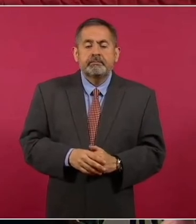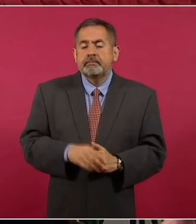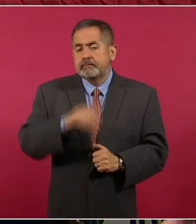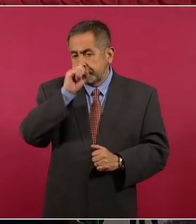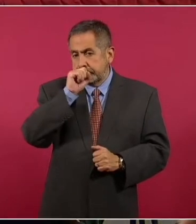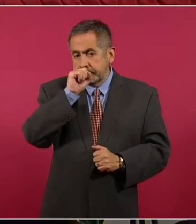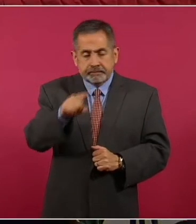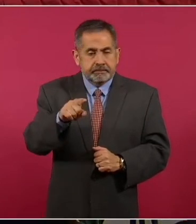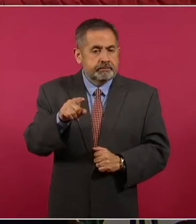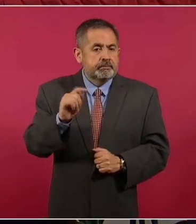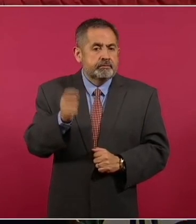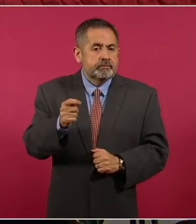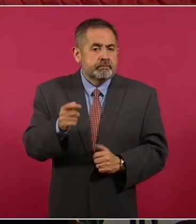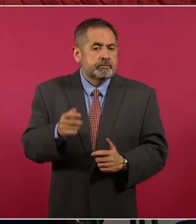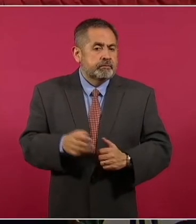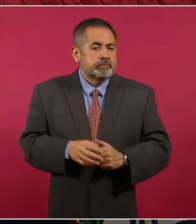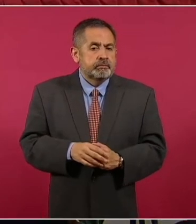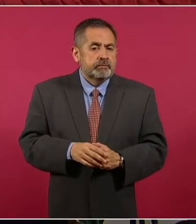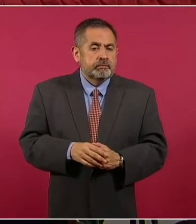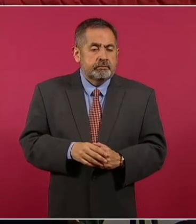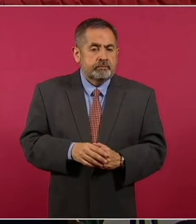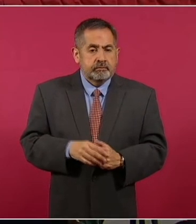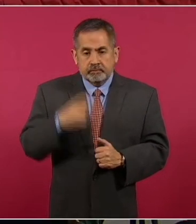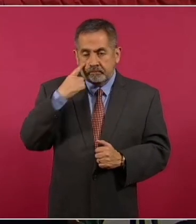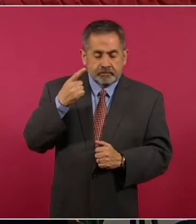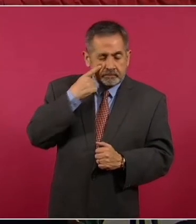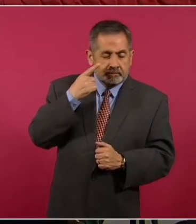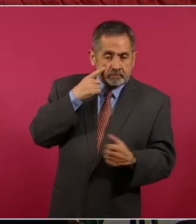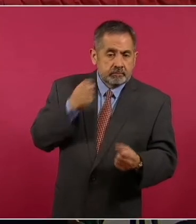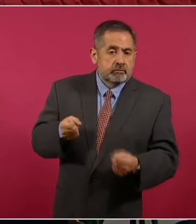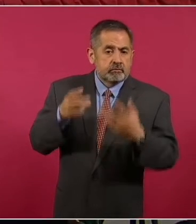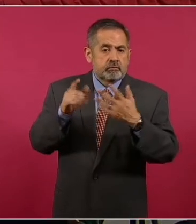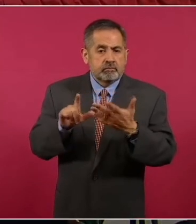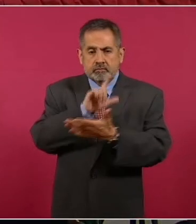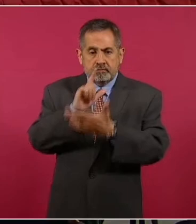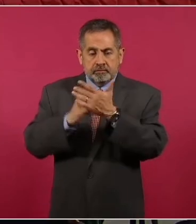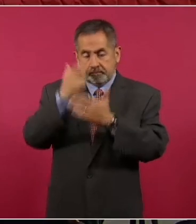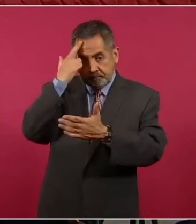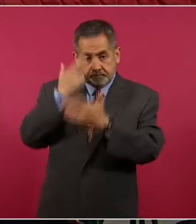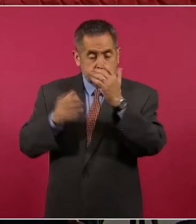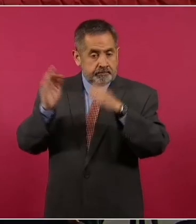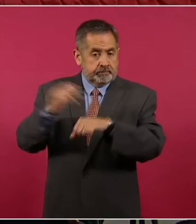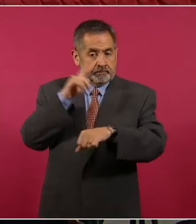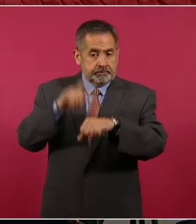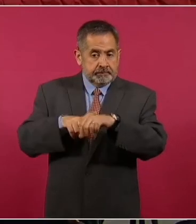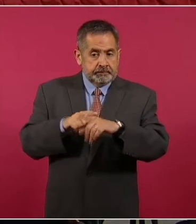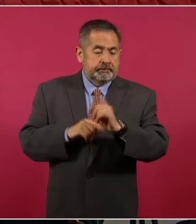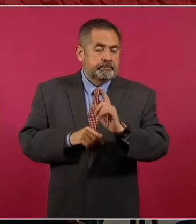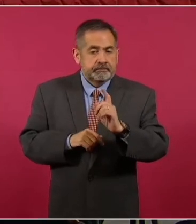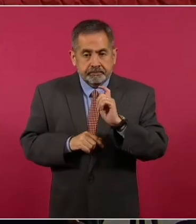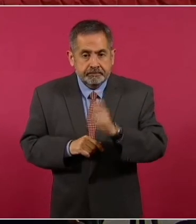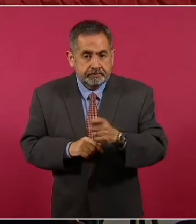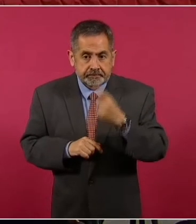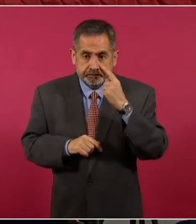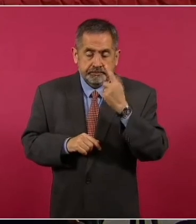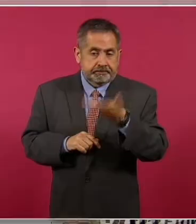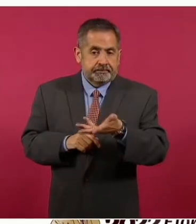También esta es la incidencia de los delitos del fuero común. Hay que decir que